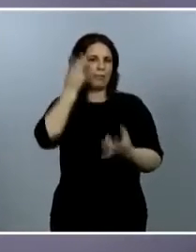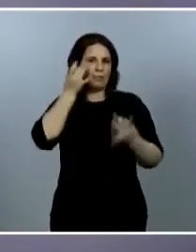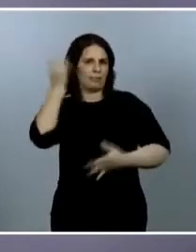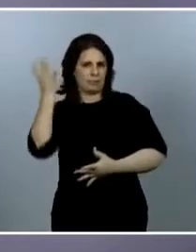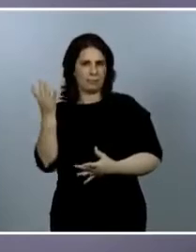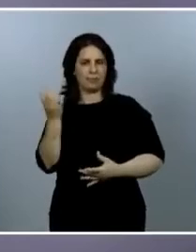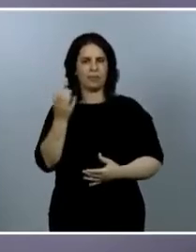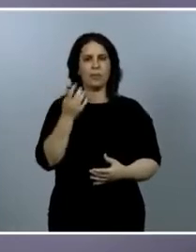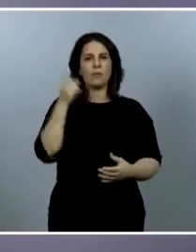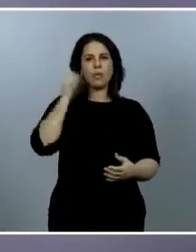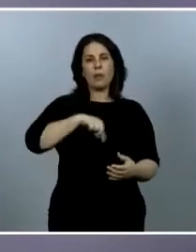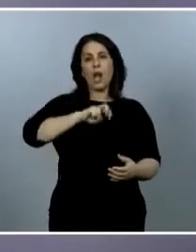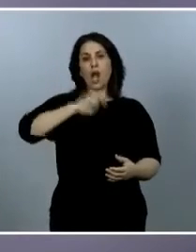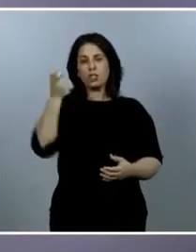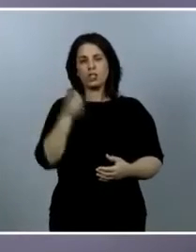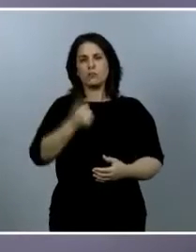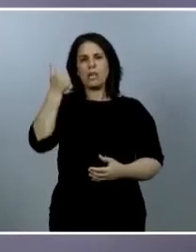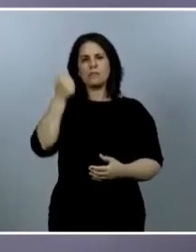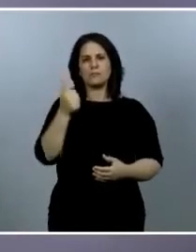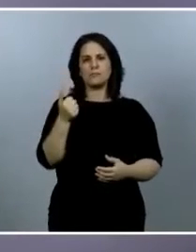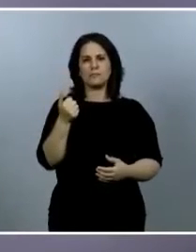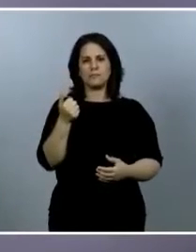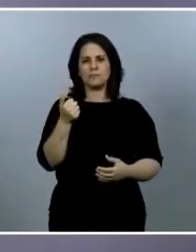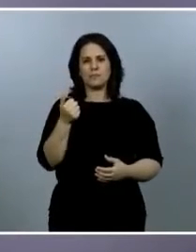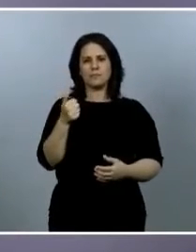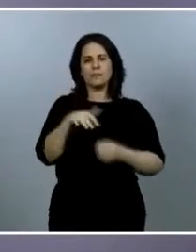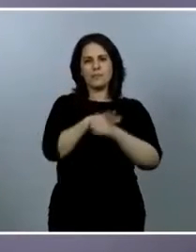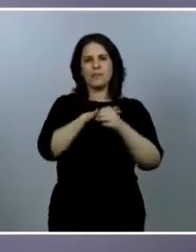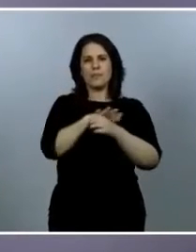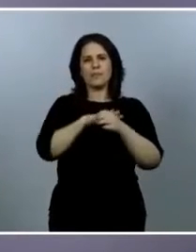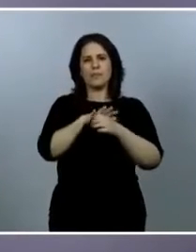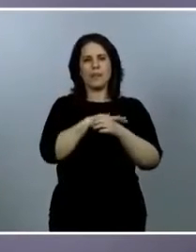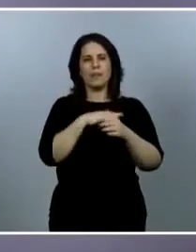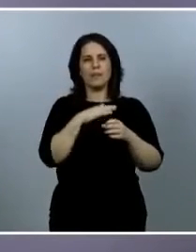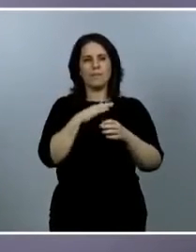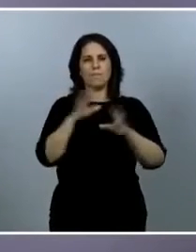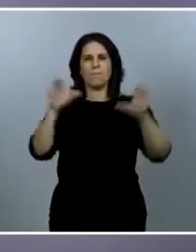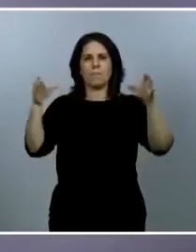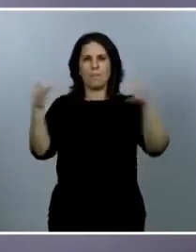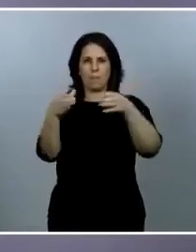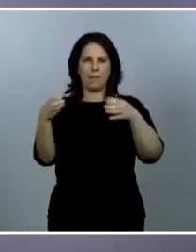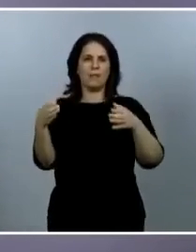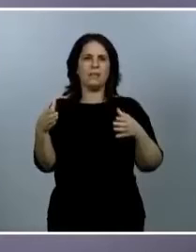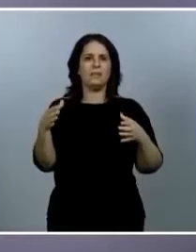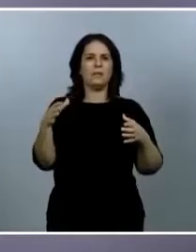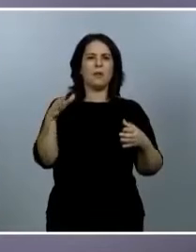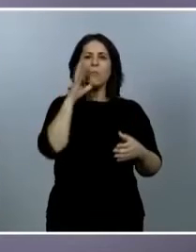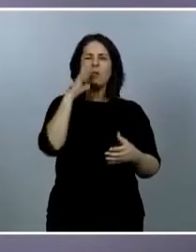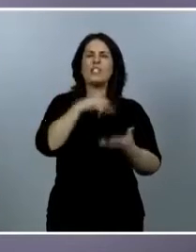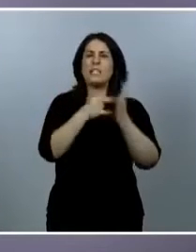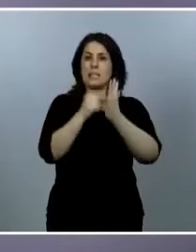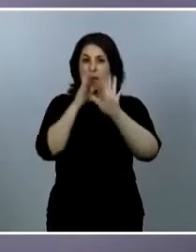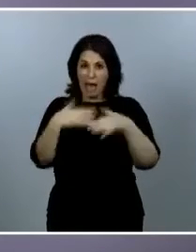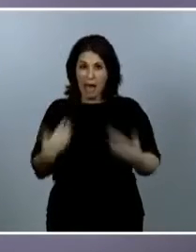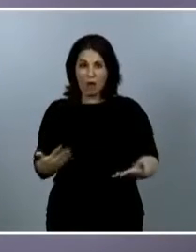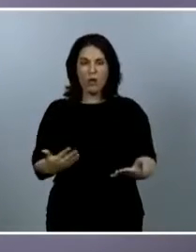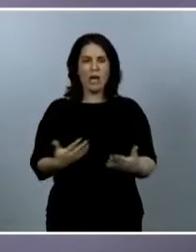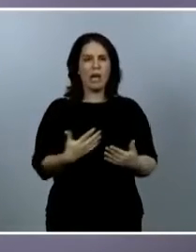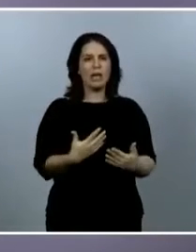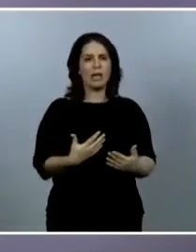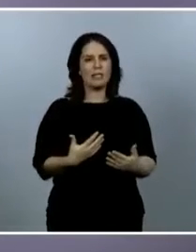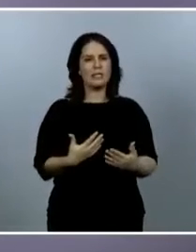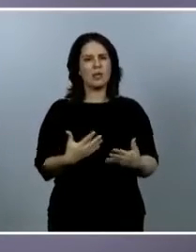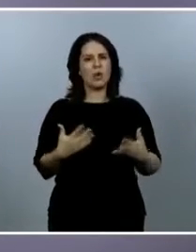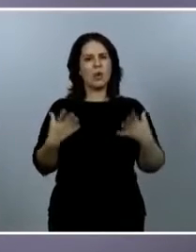pueden ser más preocupantes porque puede costar un poquito más detectarlos, aunque lo cierto es que el sistema que tenemos ahora mismo es muy, muy oportuno en el